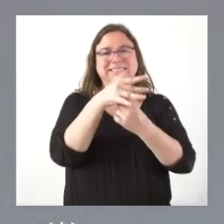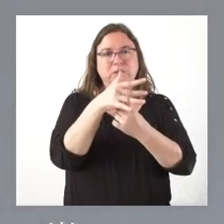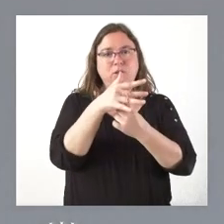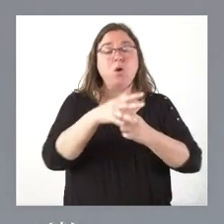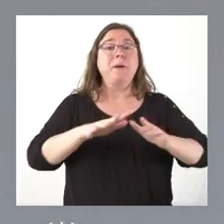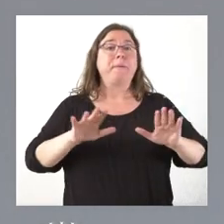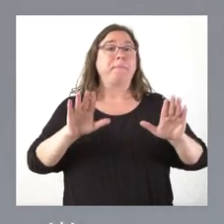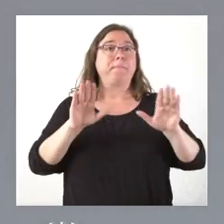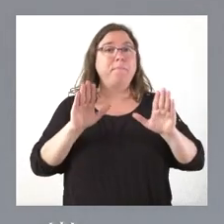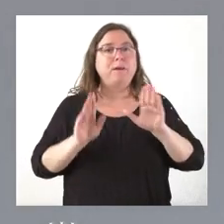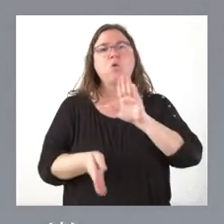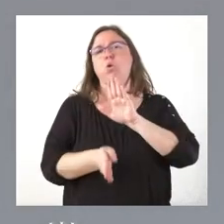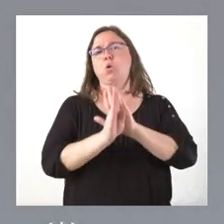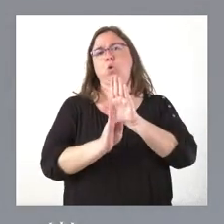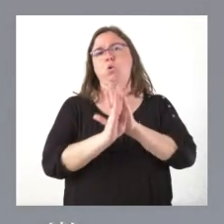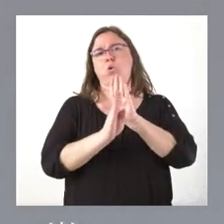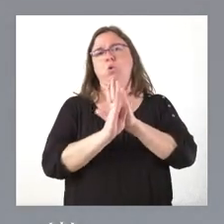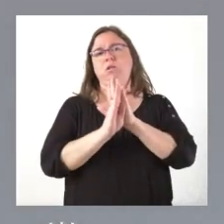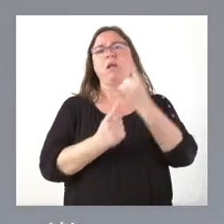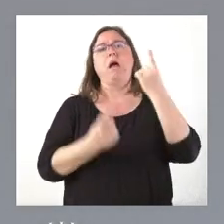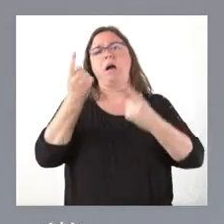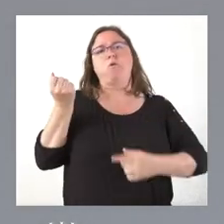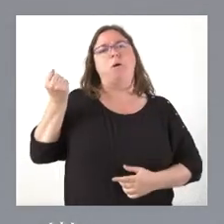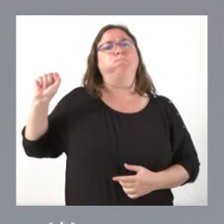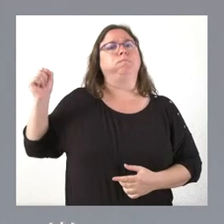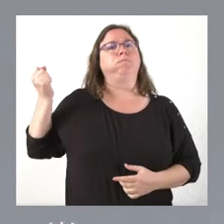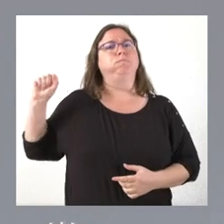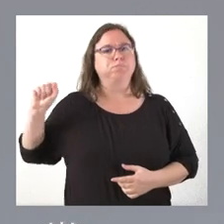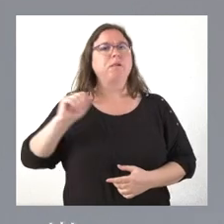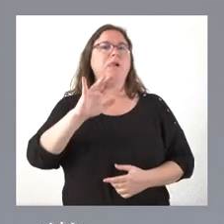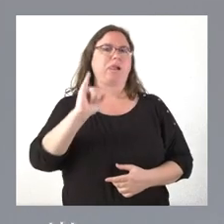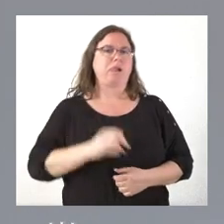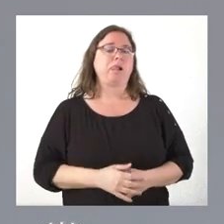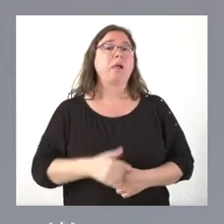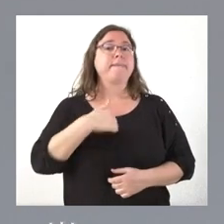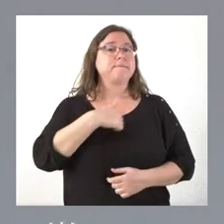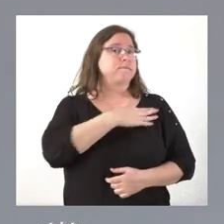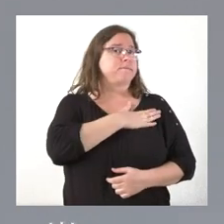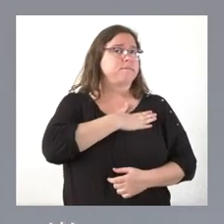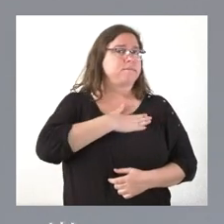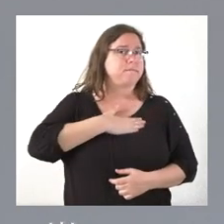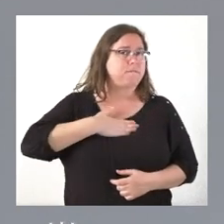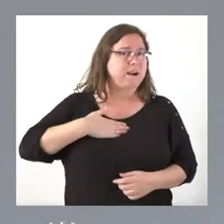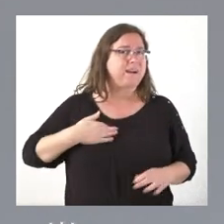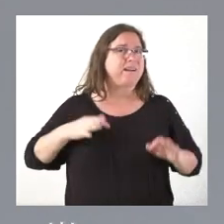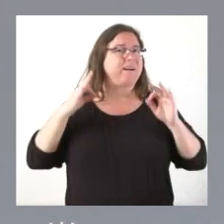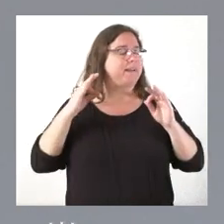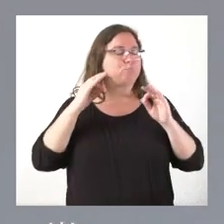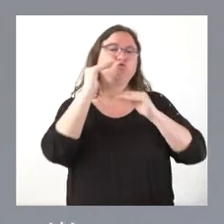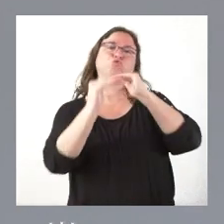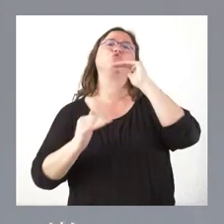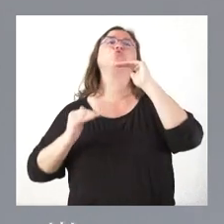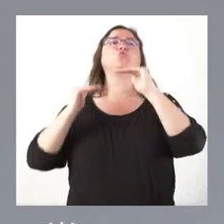sigue habiendo algunos incumplimientos. Nuestra voluntad es la de superarlos y